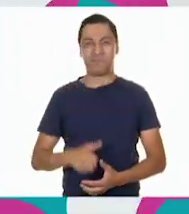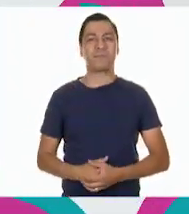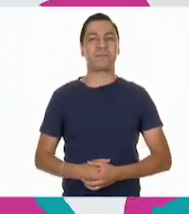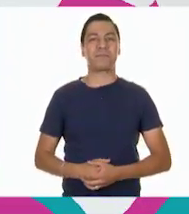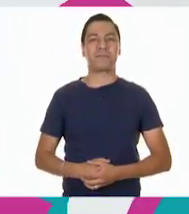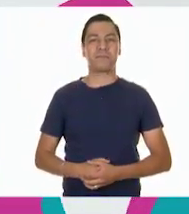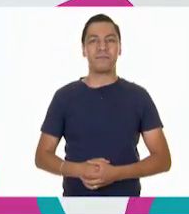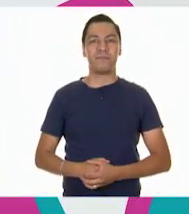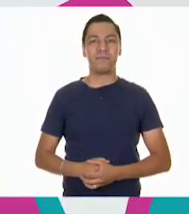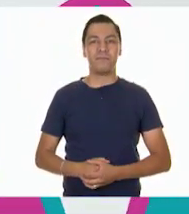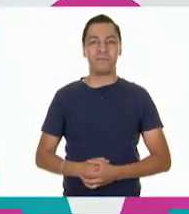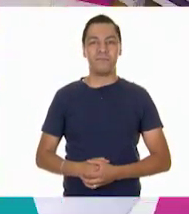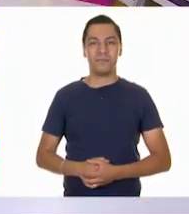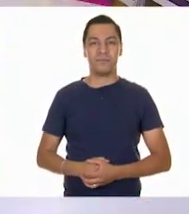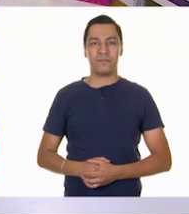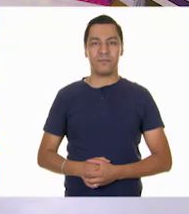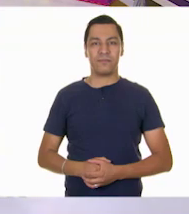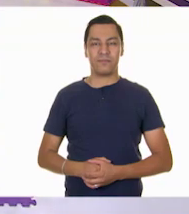Hasta luego.